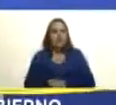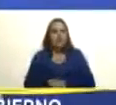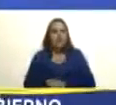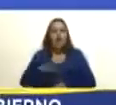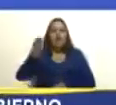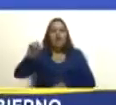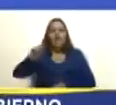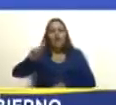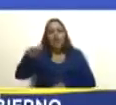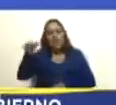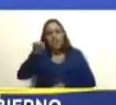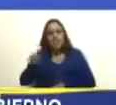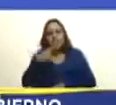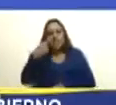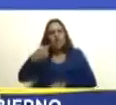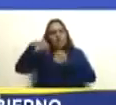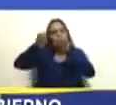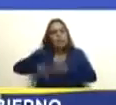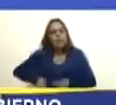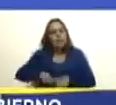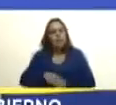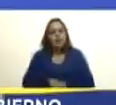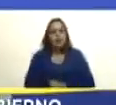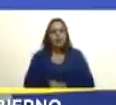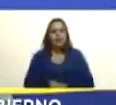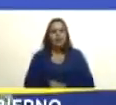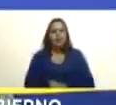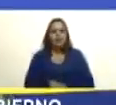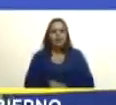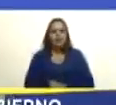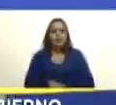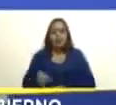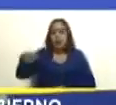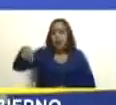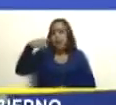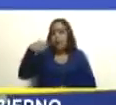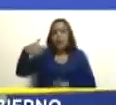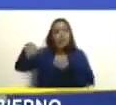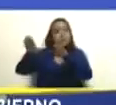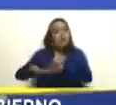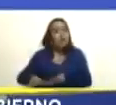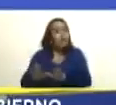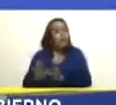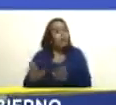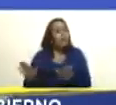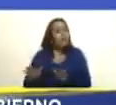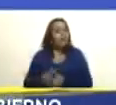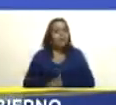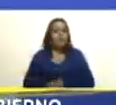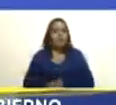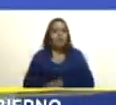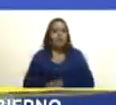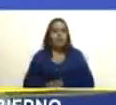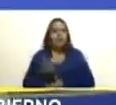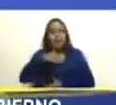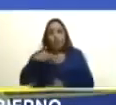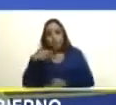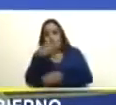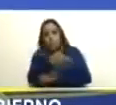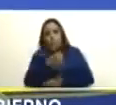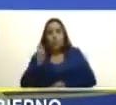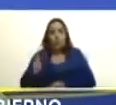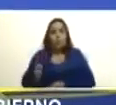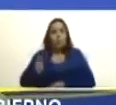dijo suspenda el referéndum cuando ellos dijeron suspenda el referéndum fuimos a la corte